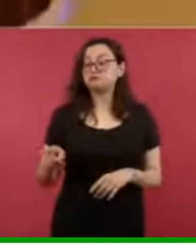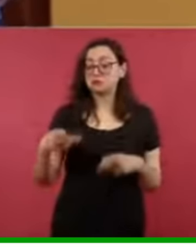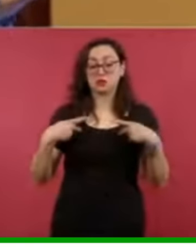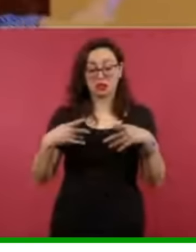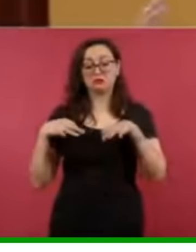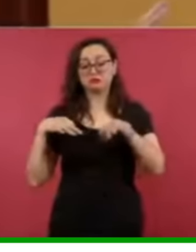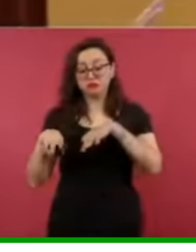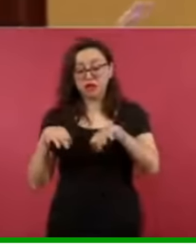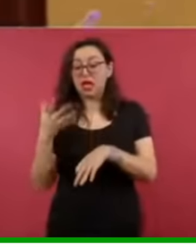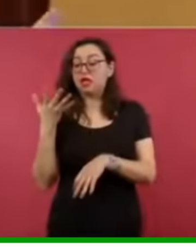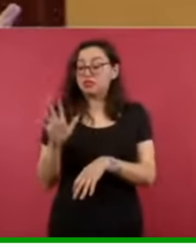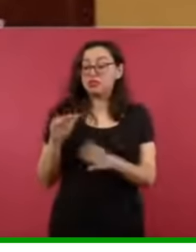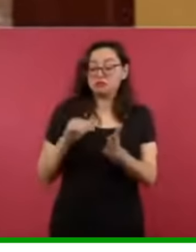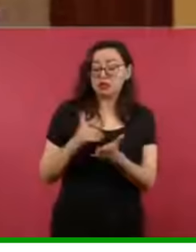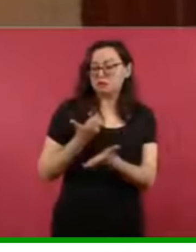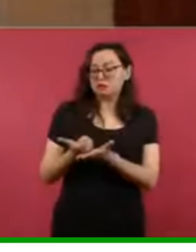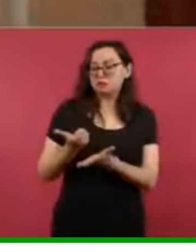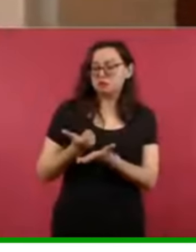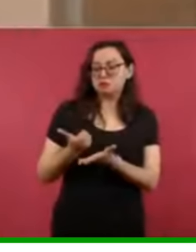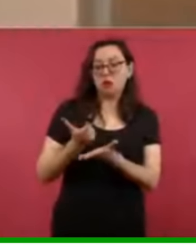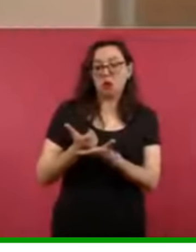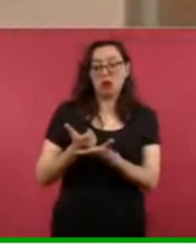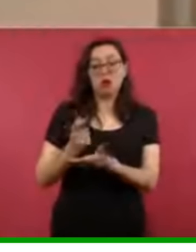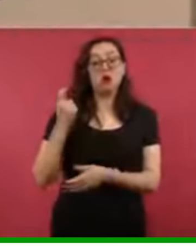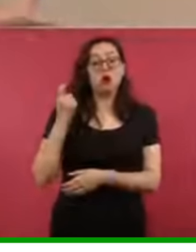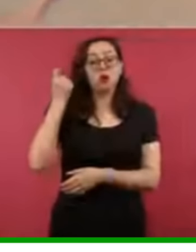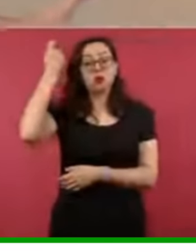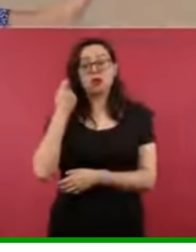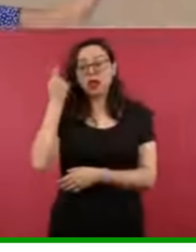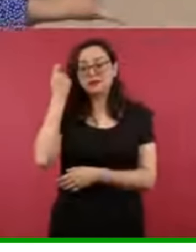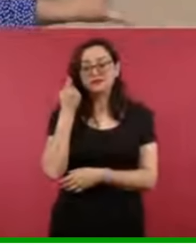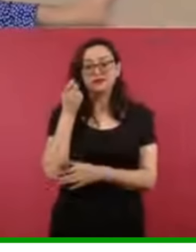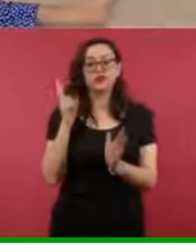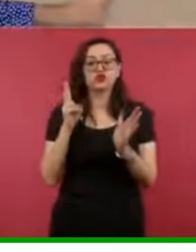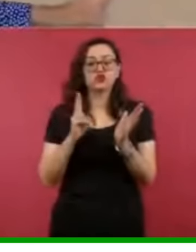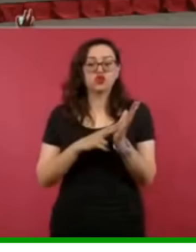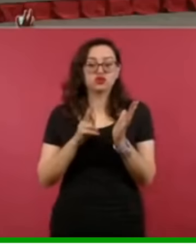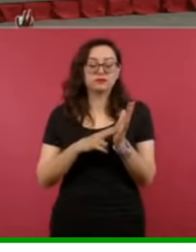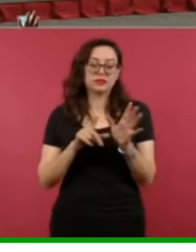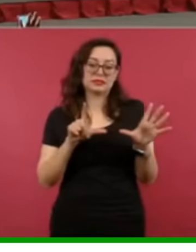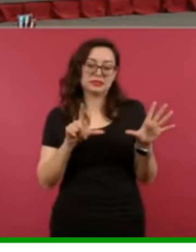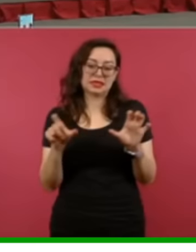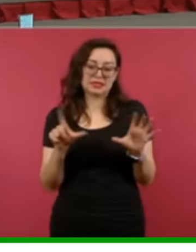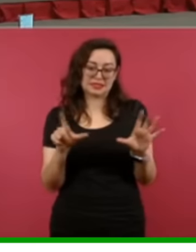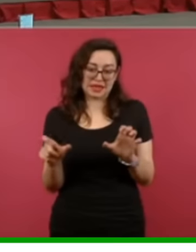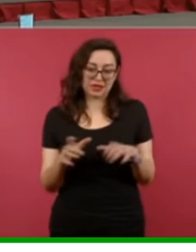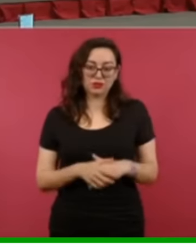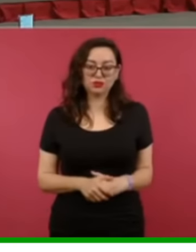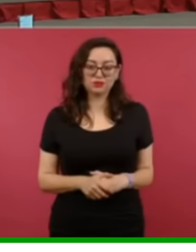2 mil 700. Aquí lo dijo un periodista, es el sistema de los 3 mil pesitos. Adelante.